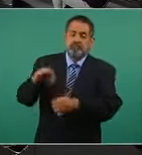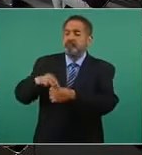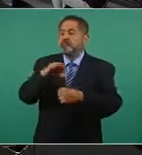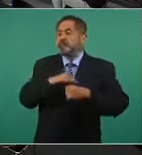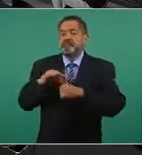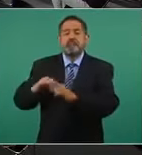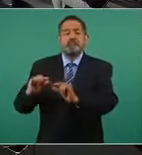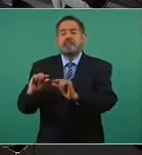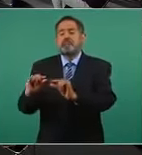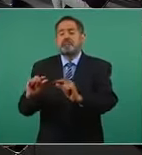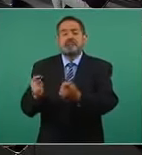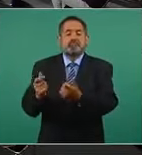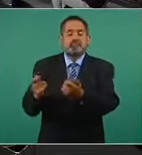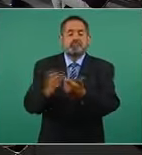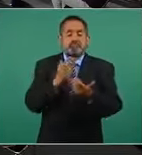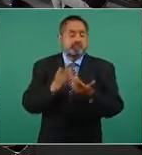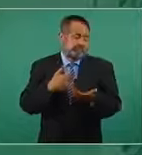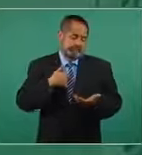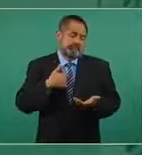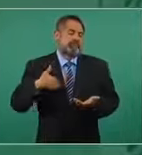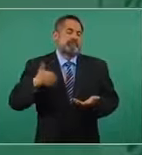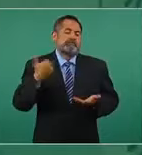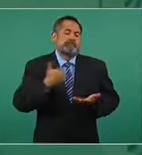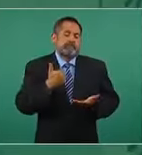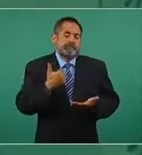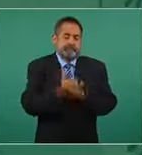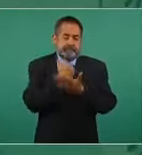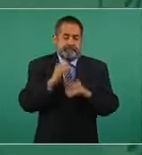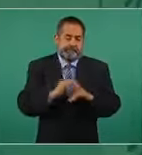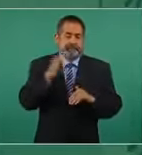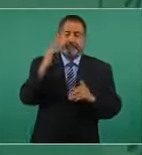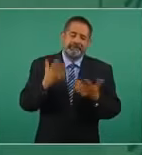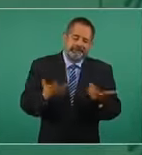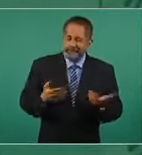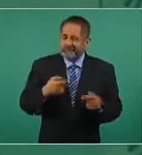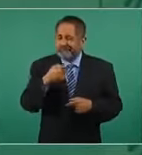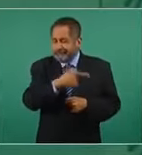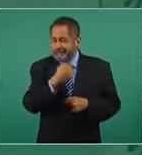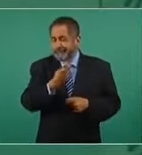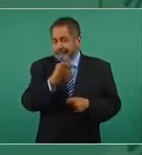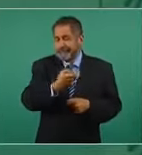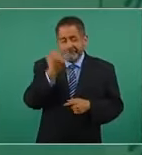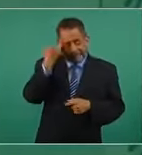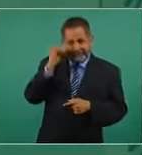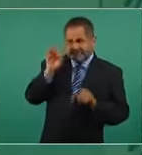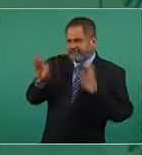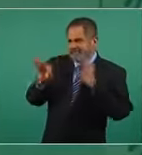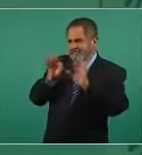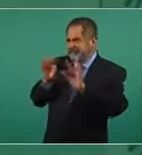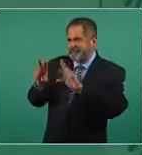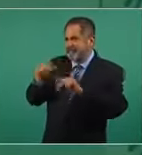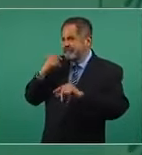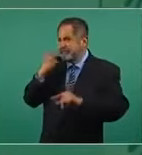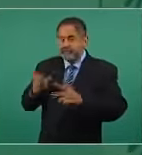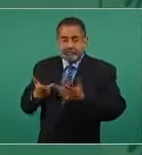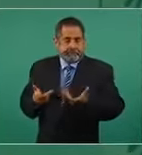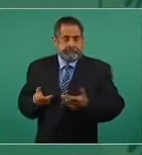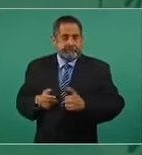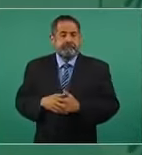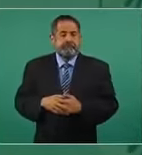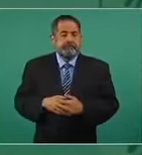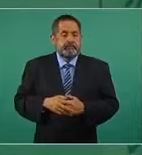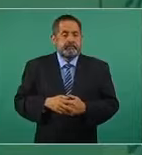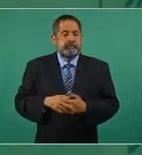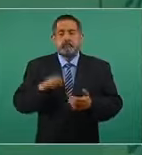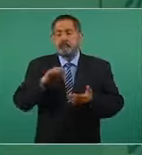tengan